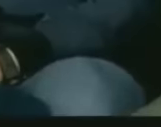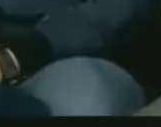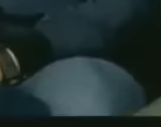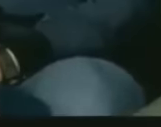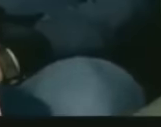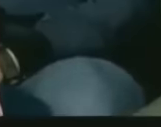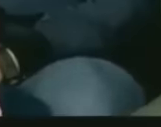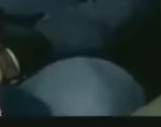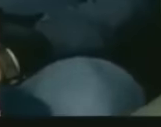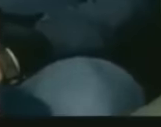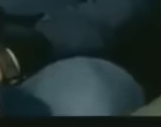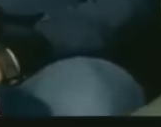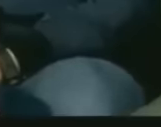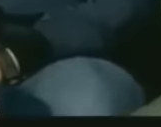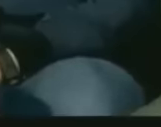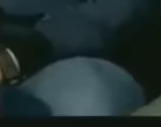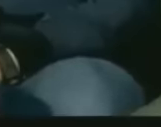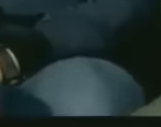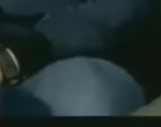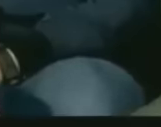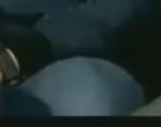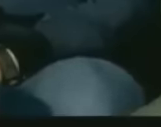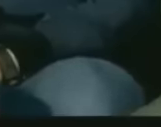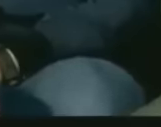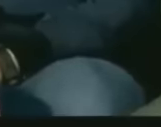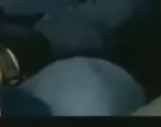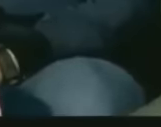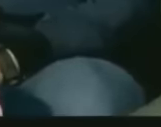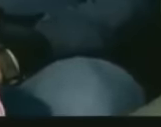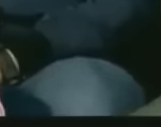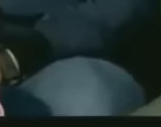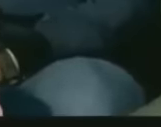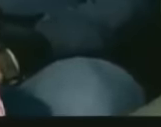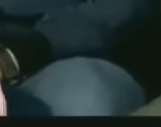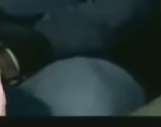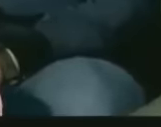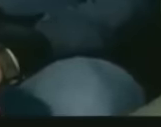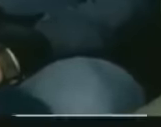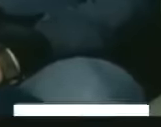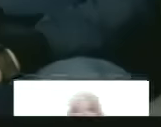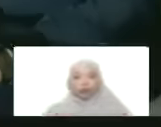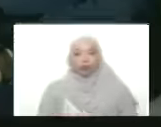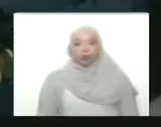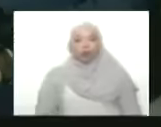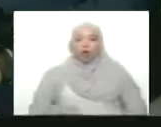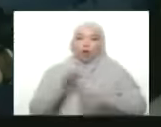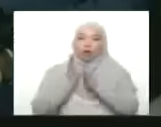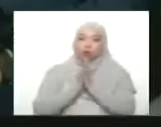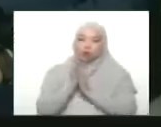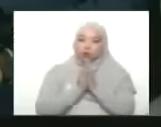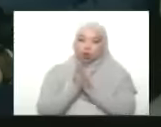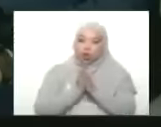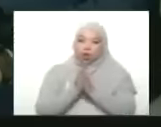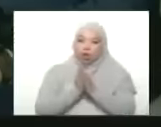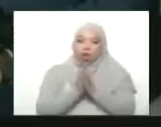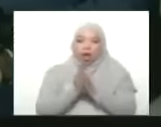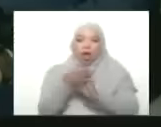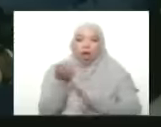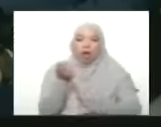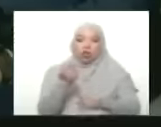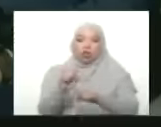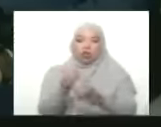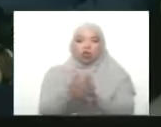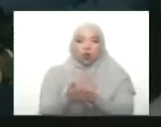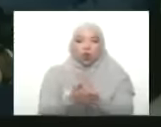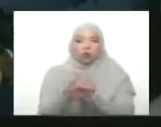en proyectos productivos luego tenemos bueno la erradicación de la violencia en la vida de la mujer una